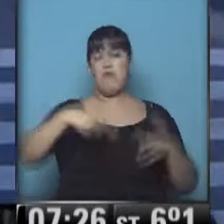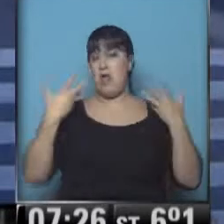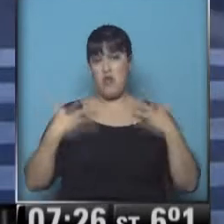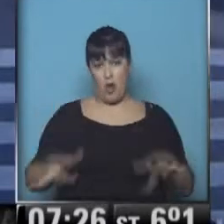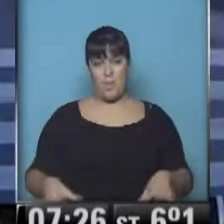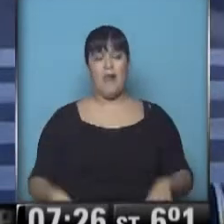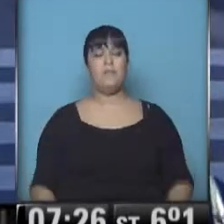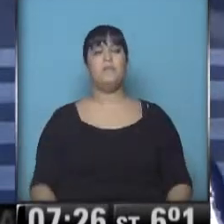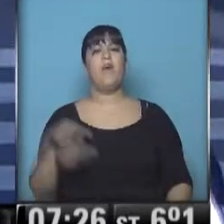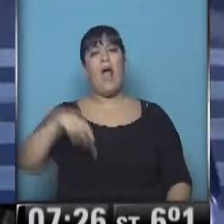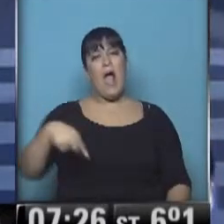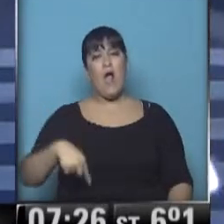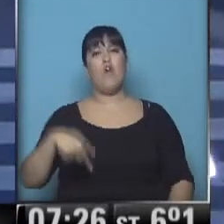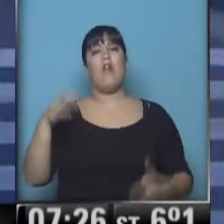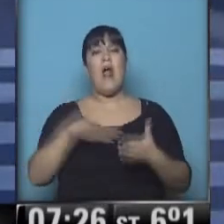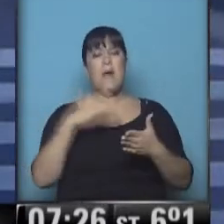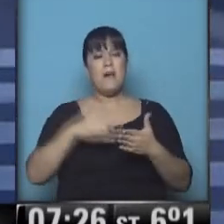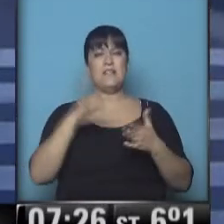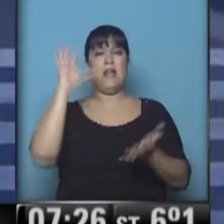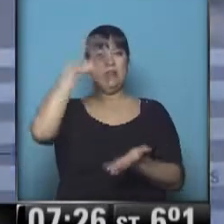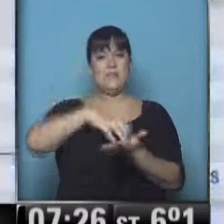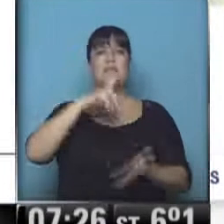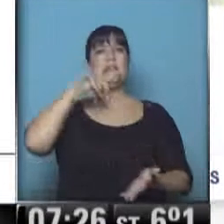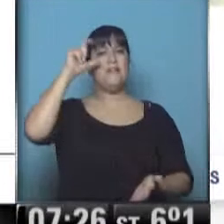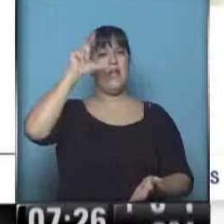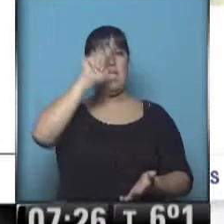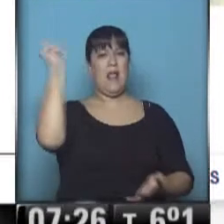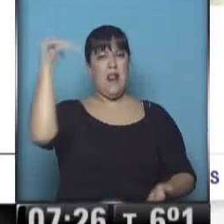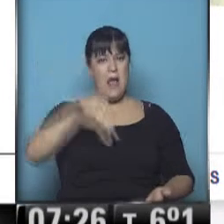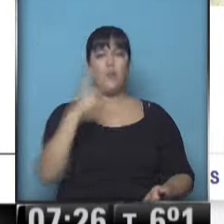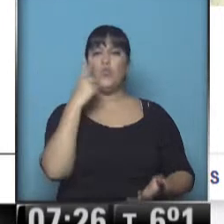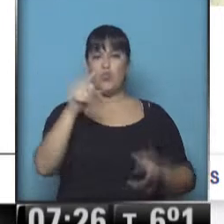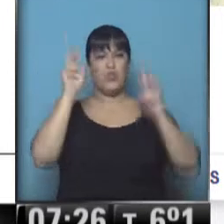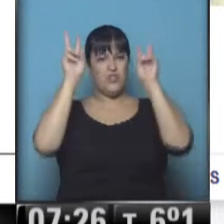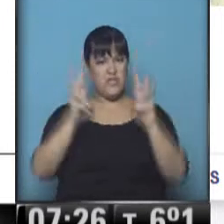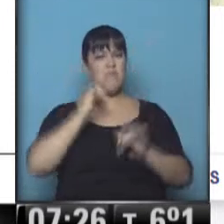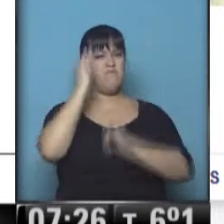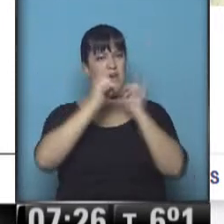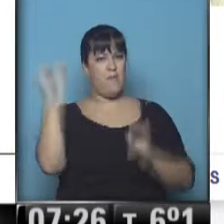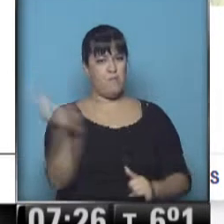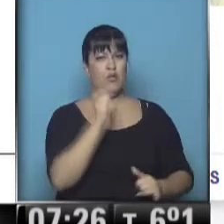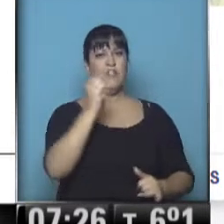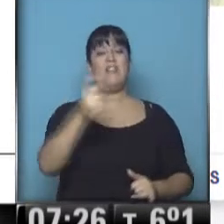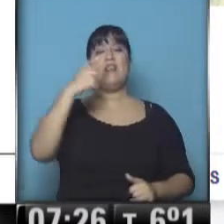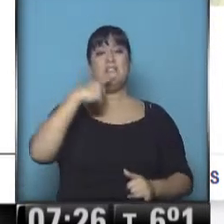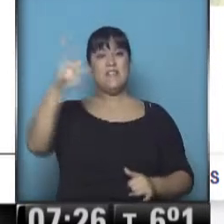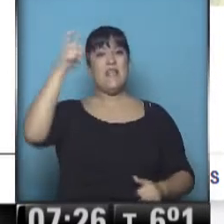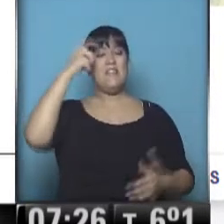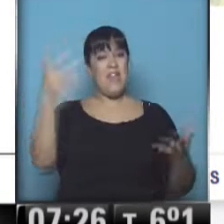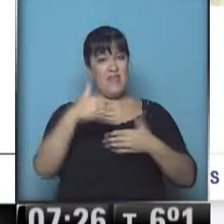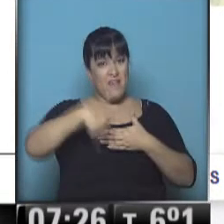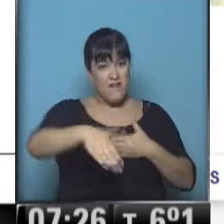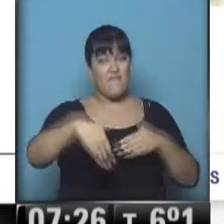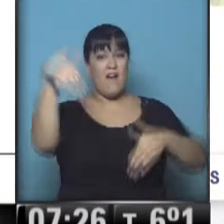Vamos a repasar en la agencia de Noticias Telam a través de su página web algunos de los temas destacados que tiene la jornada de hoy. A 10 días de las elecciones las